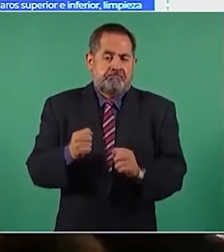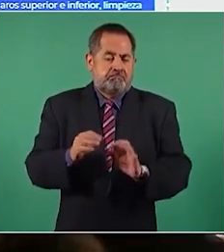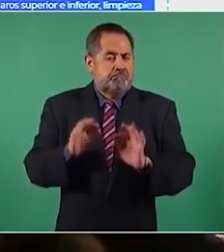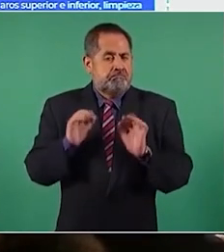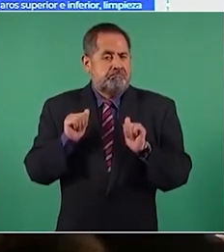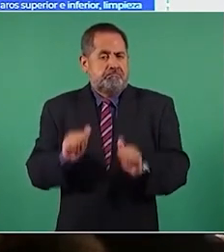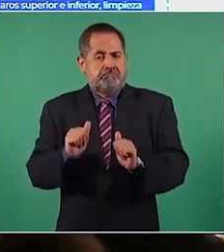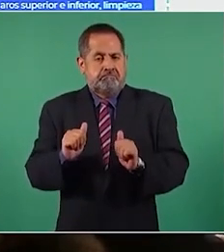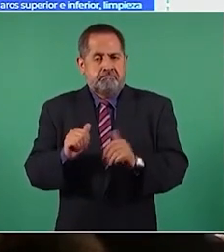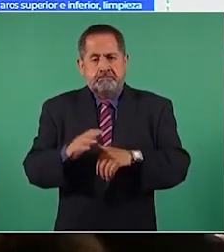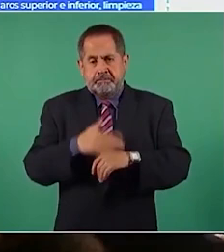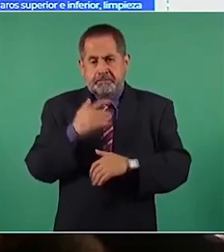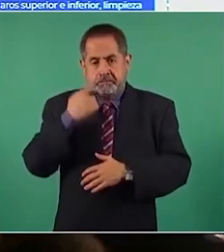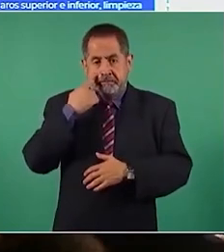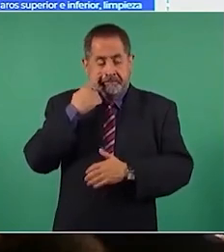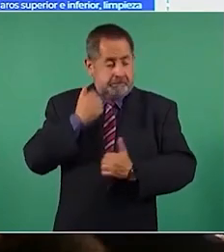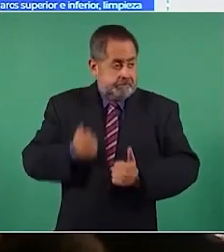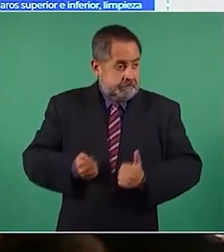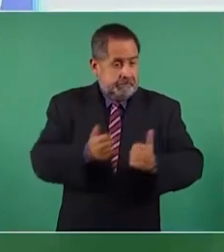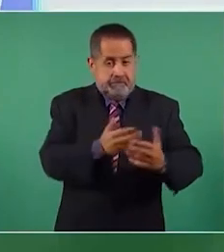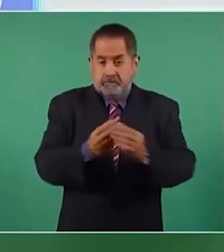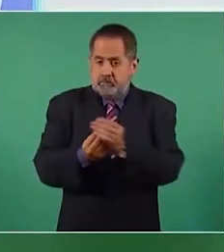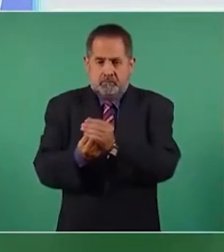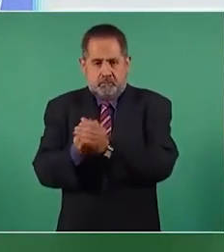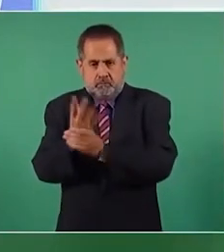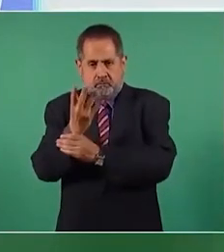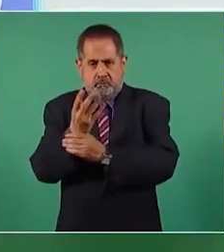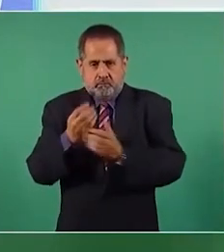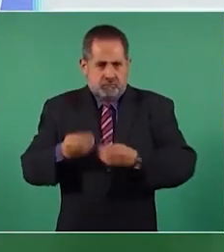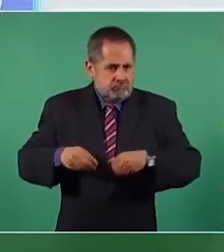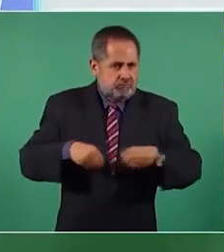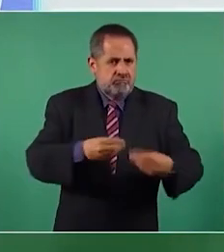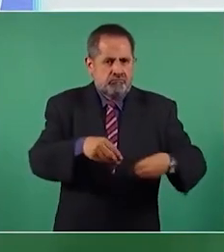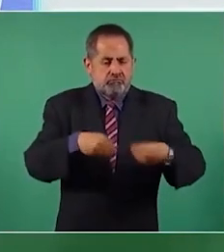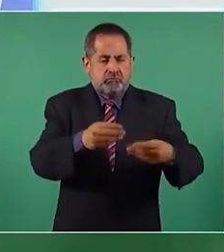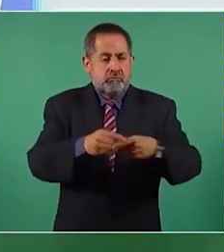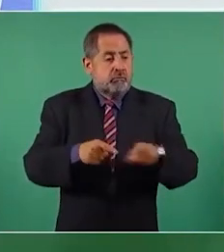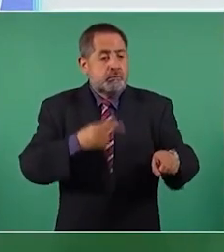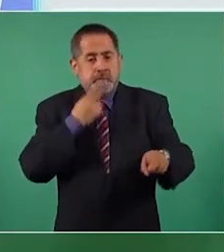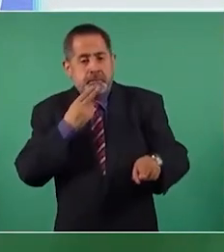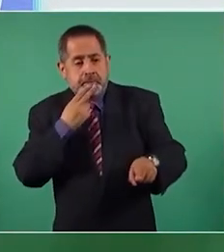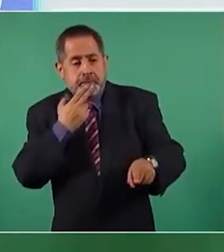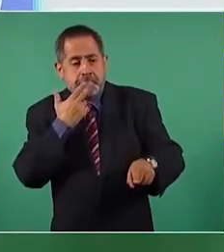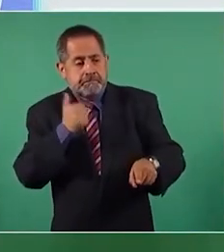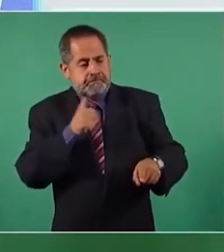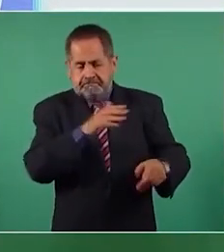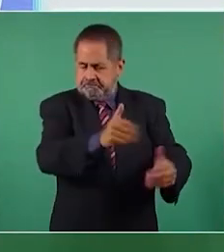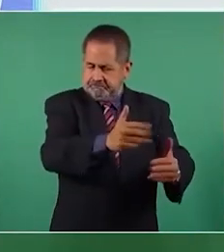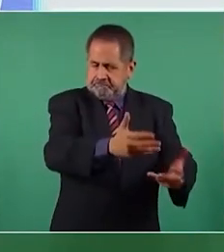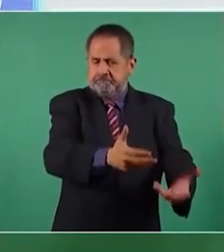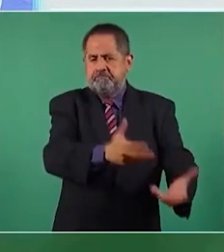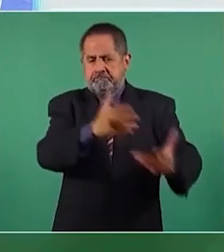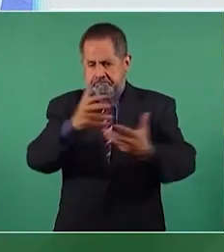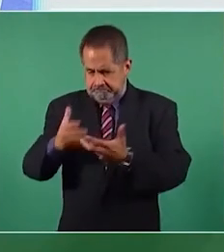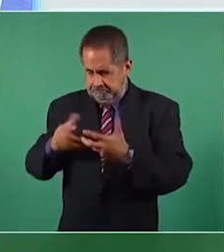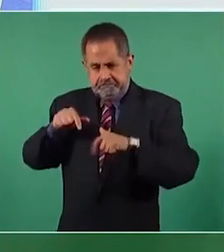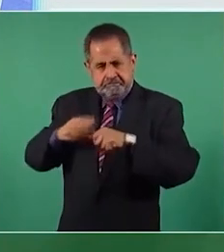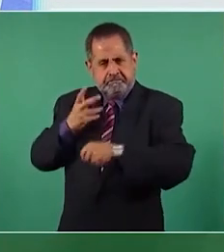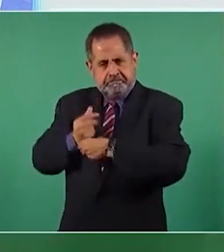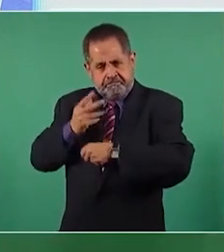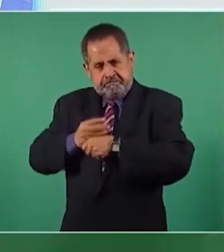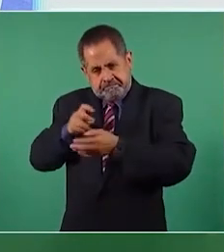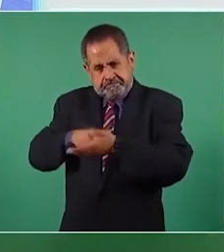en una primera etapa vamos a entregar cilindros nuevos, se recogerán usados que serán sometidos a un proceso de